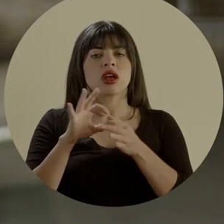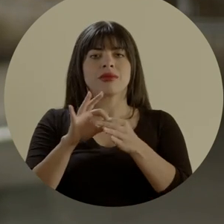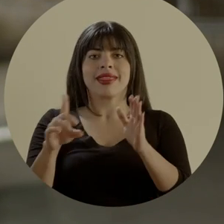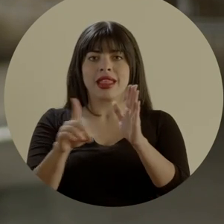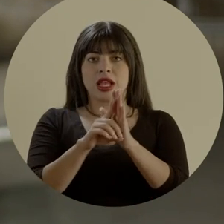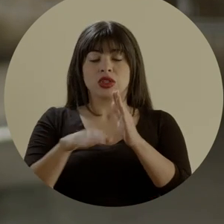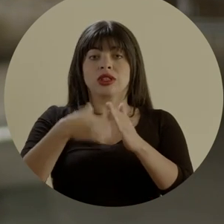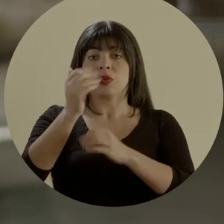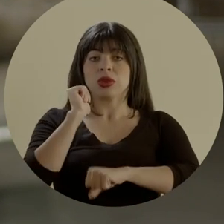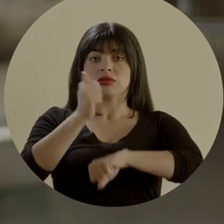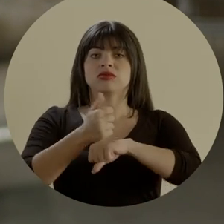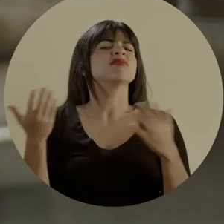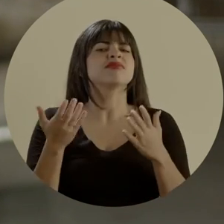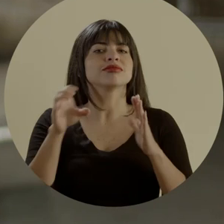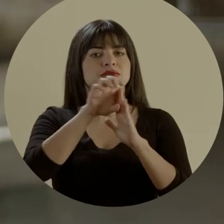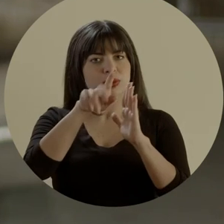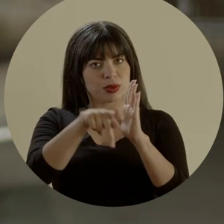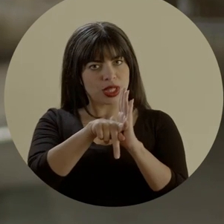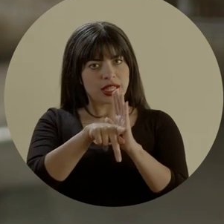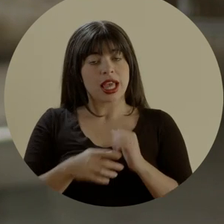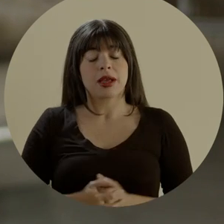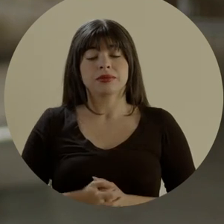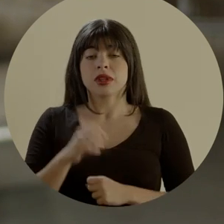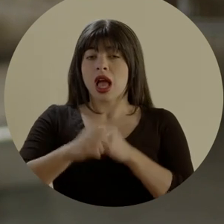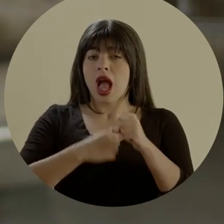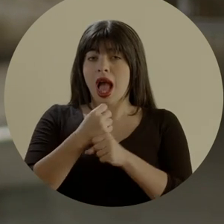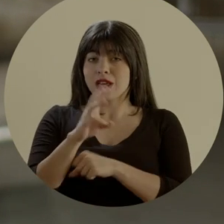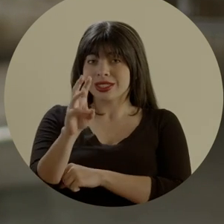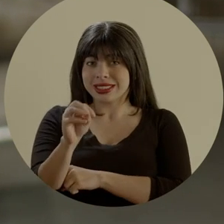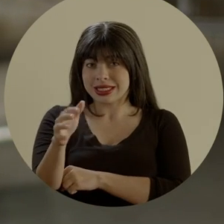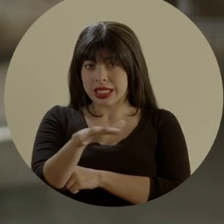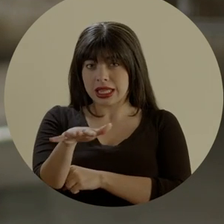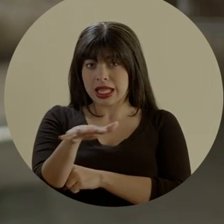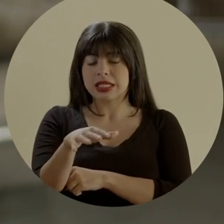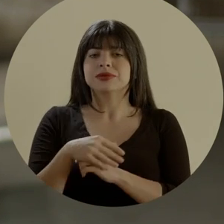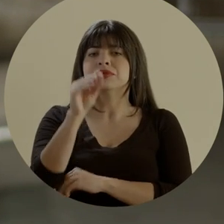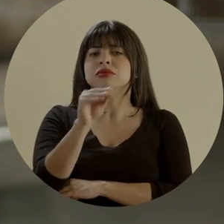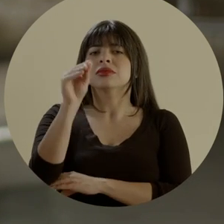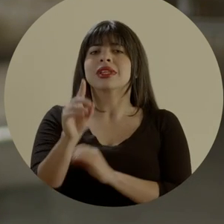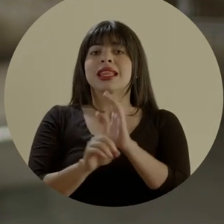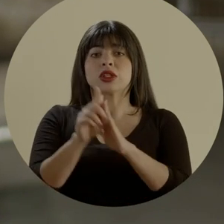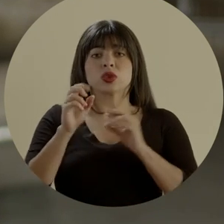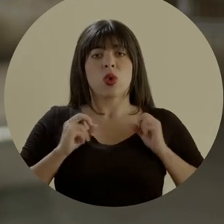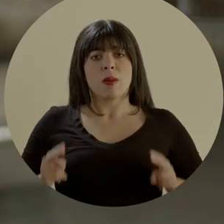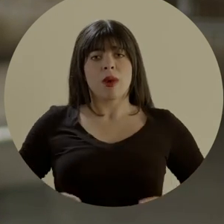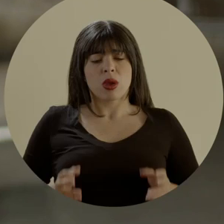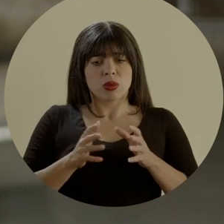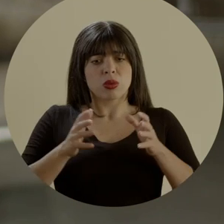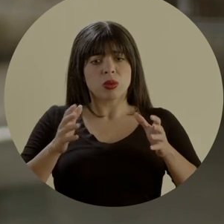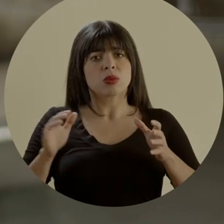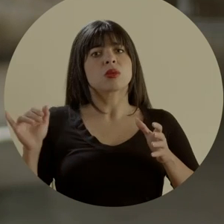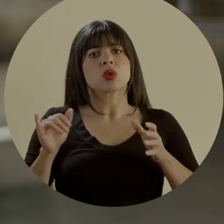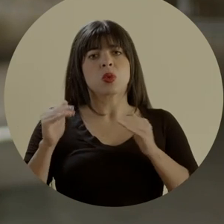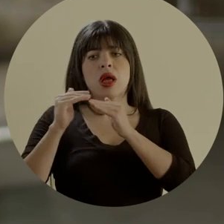Social de Derecho que luego se consolidó en nuestra constitución política. Para la década de los años 60 los índices de desarrollo